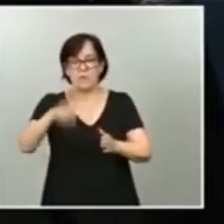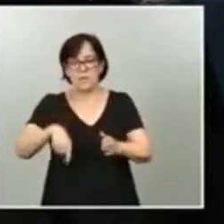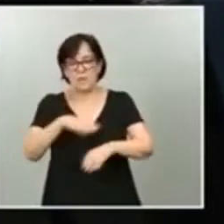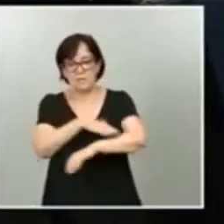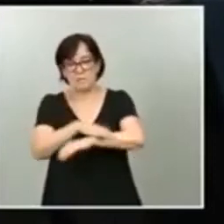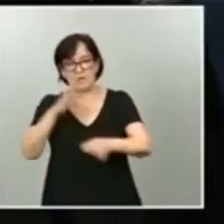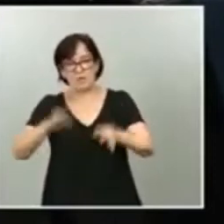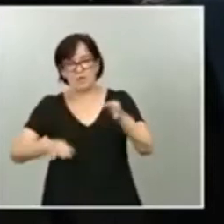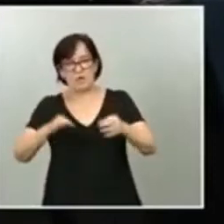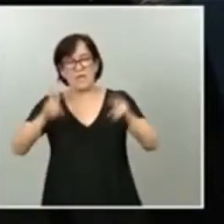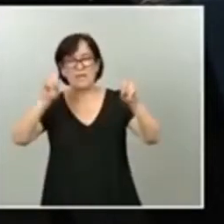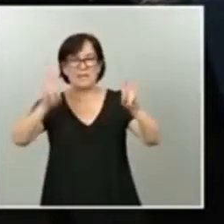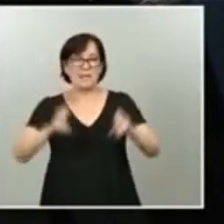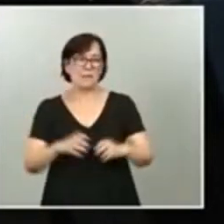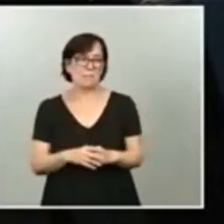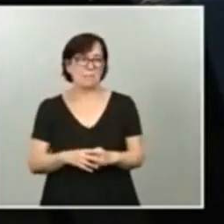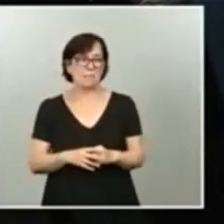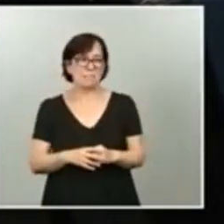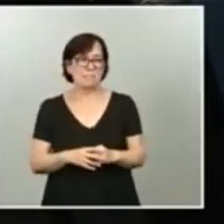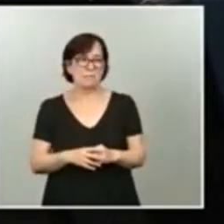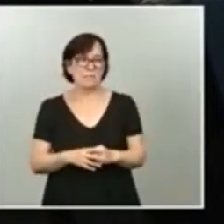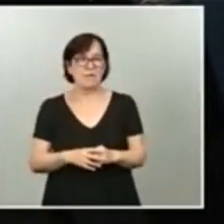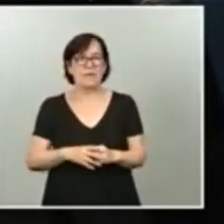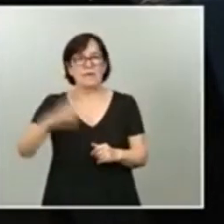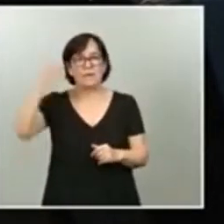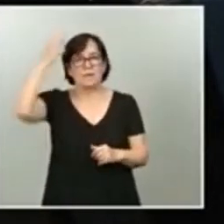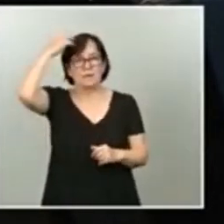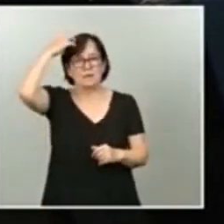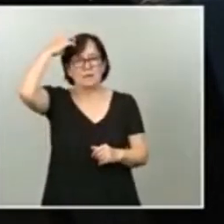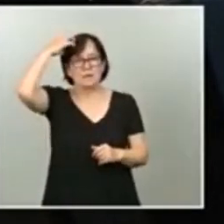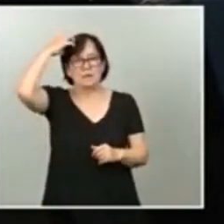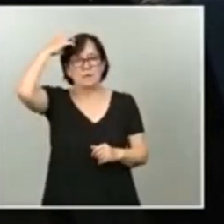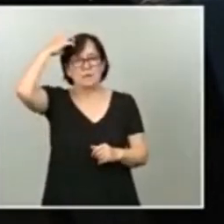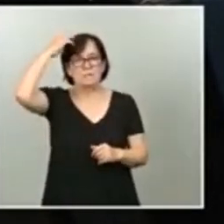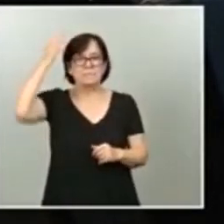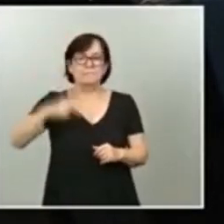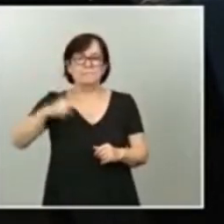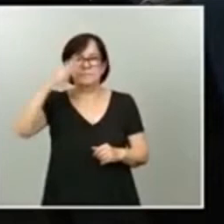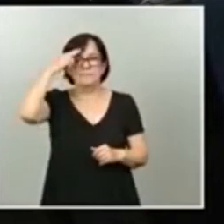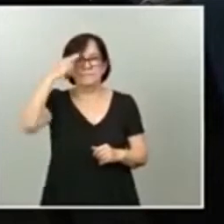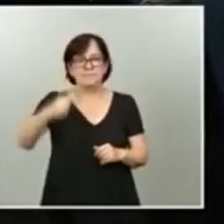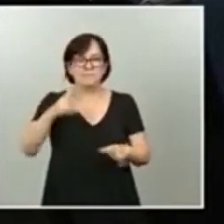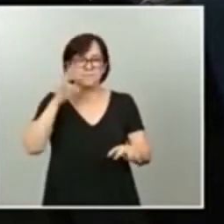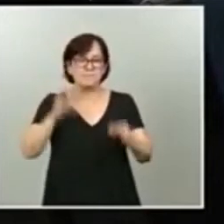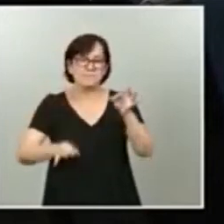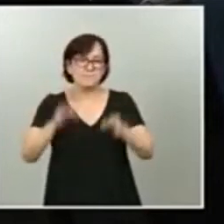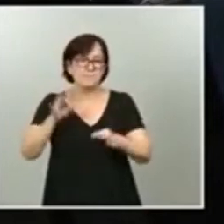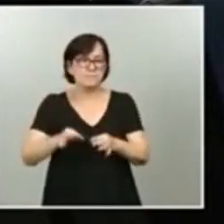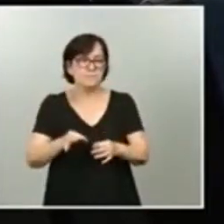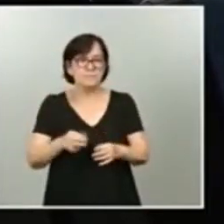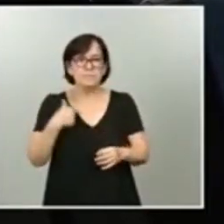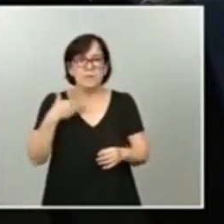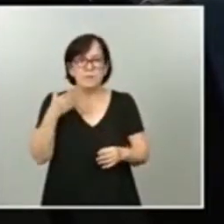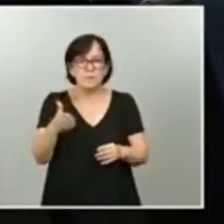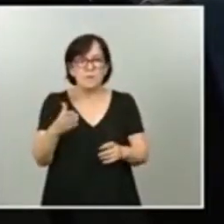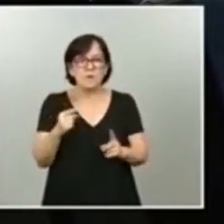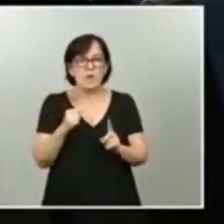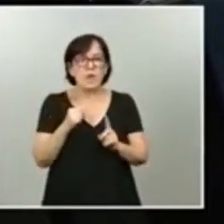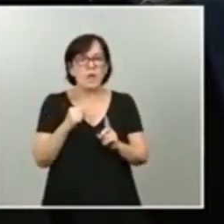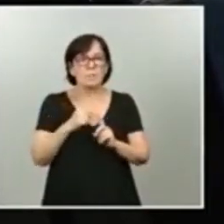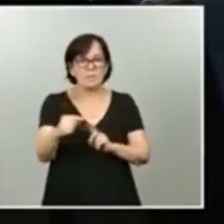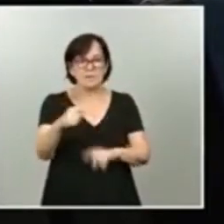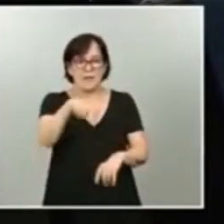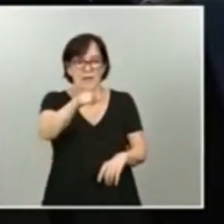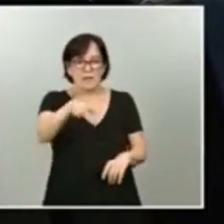asunto del rey. Más allá del respeto a la justicia, yo le quería pedir un mensaje a los ciudadanos que